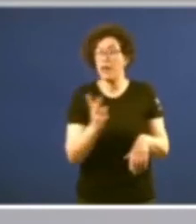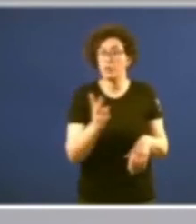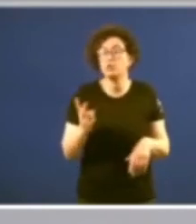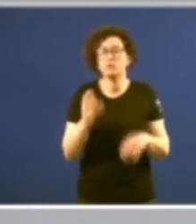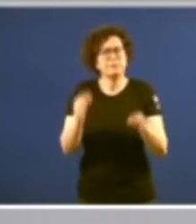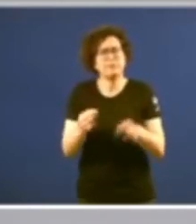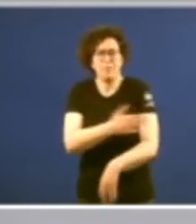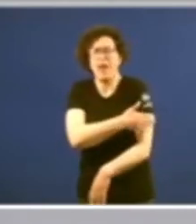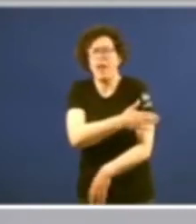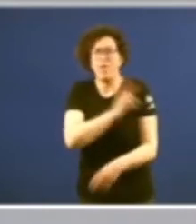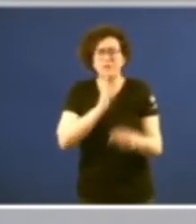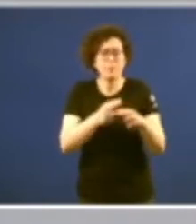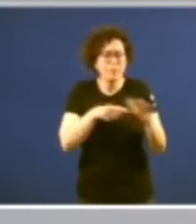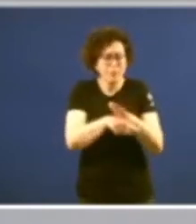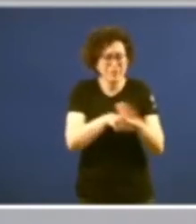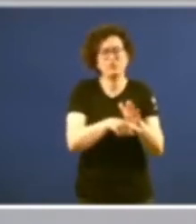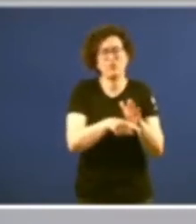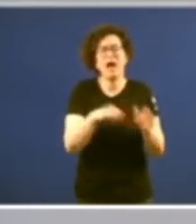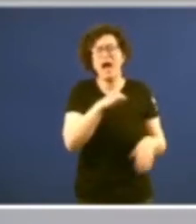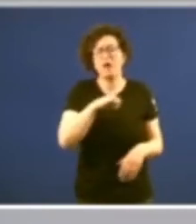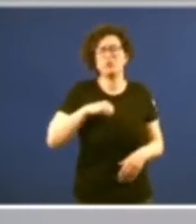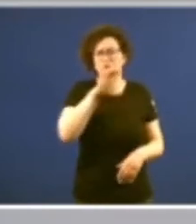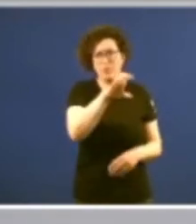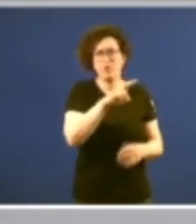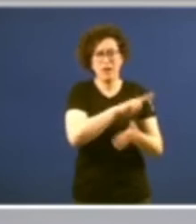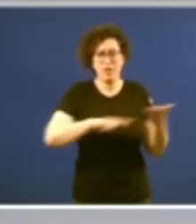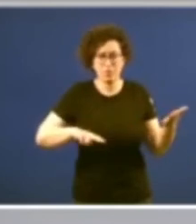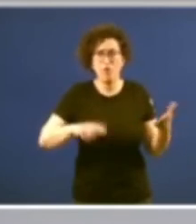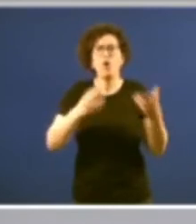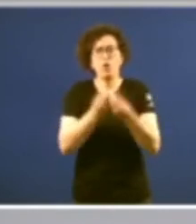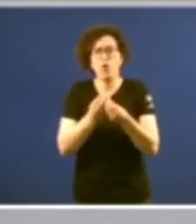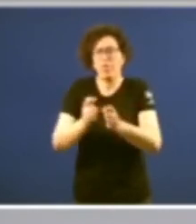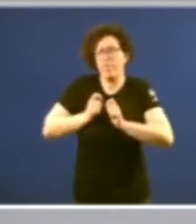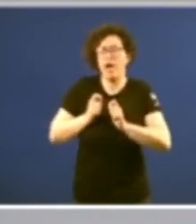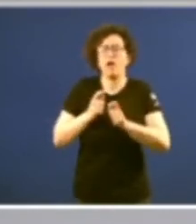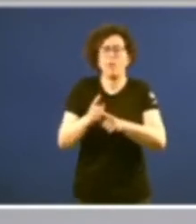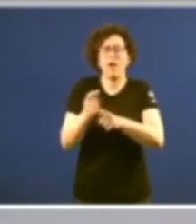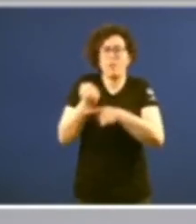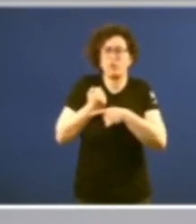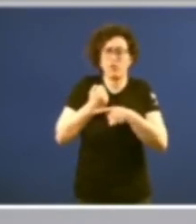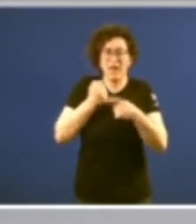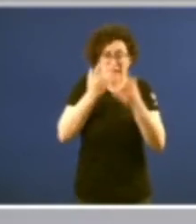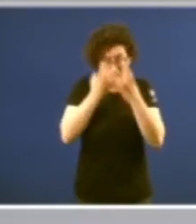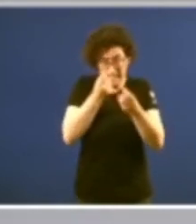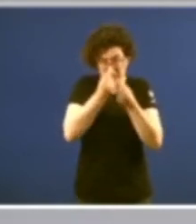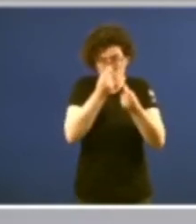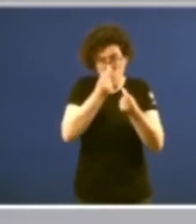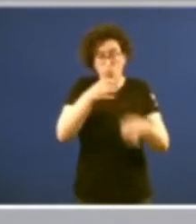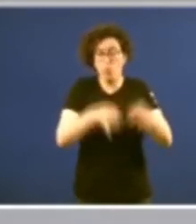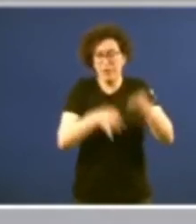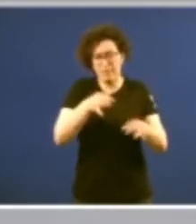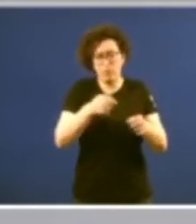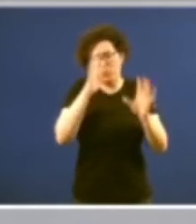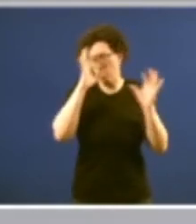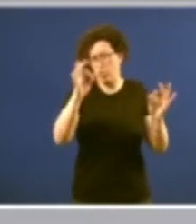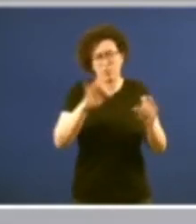carón do proceso autonómico galego garantindo en primer lugar o rigor xurídico que é imprescindible nun estado de dereito e en